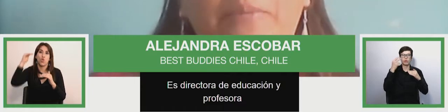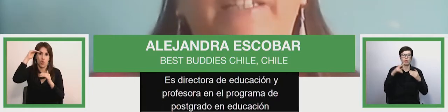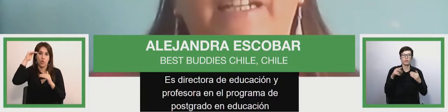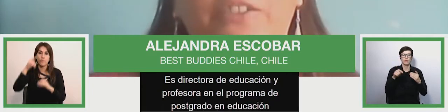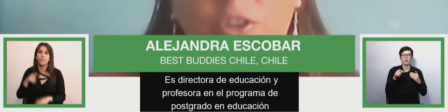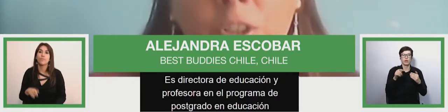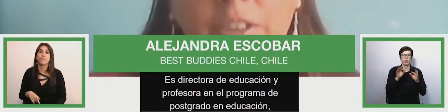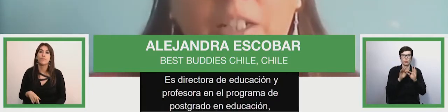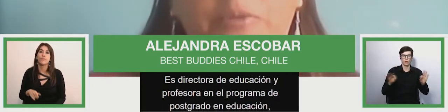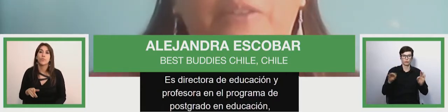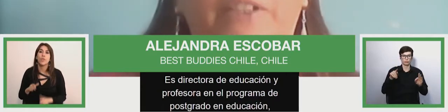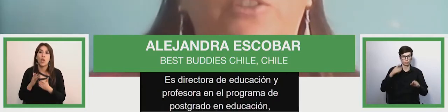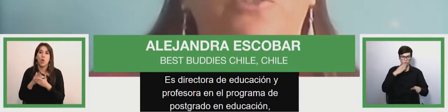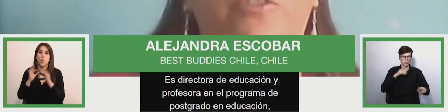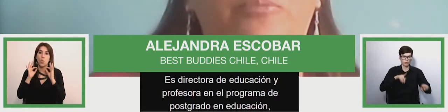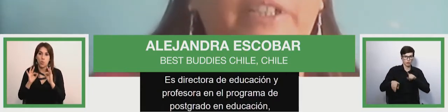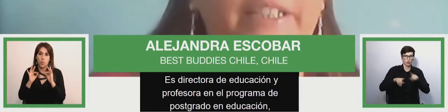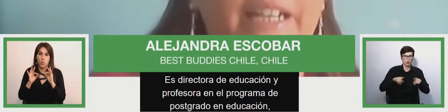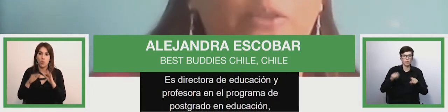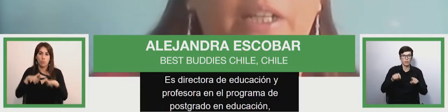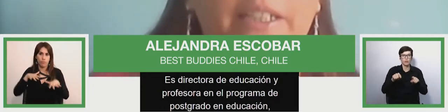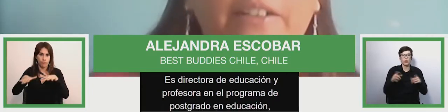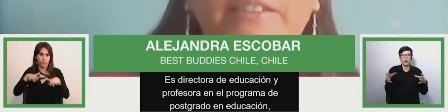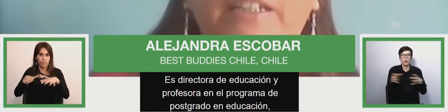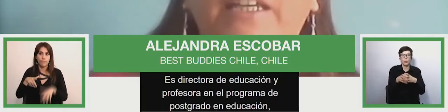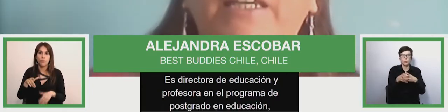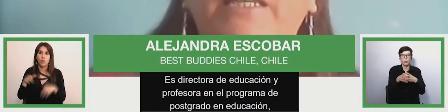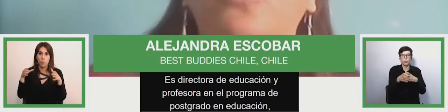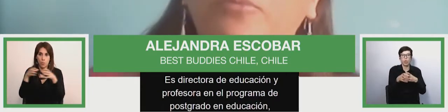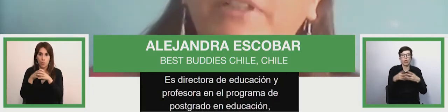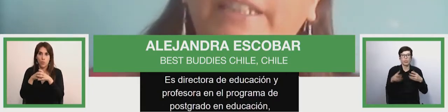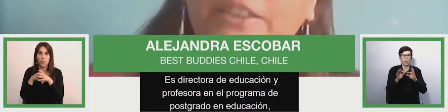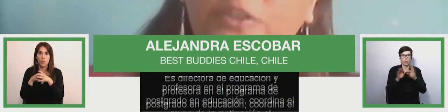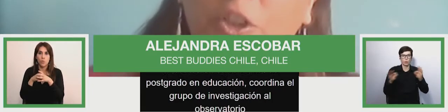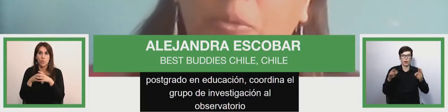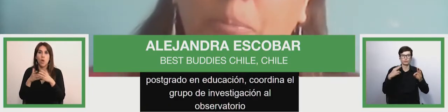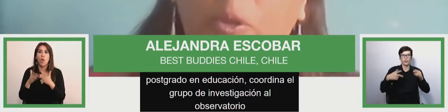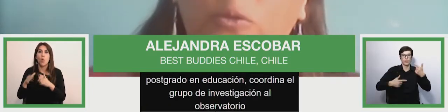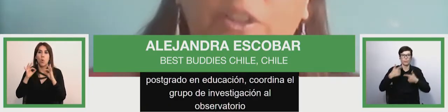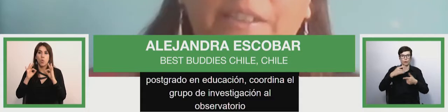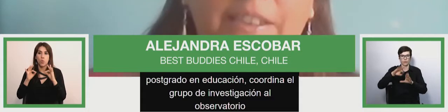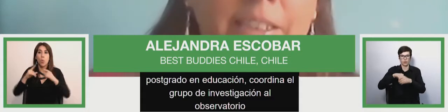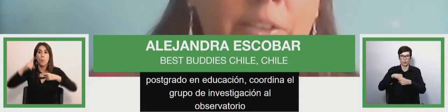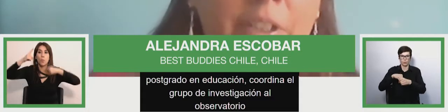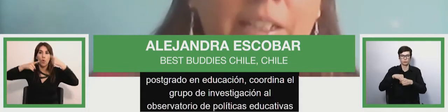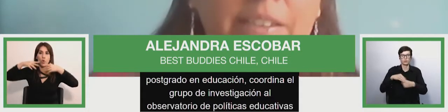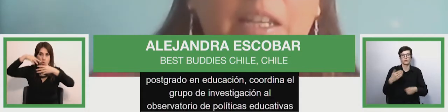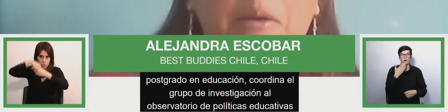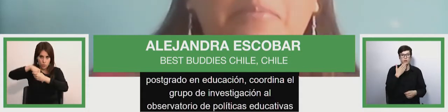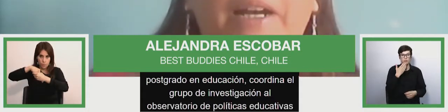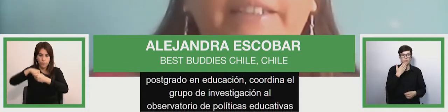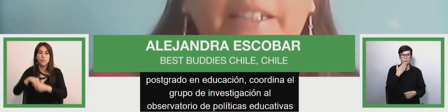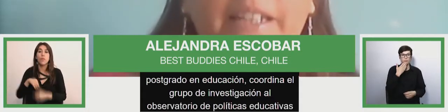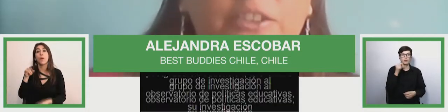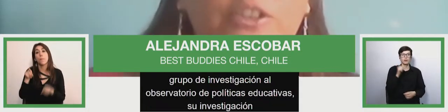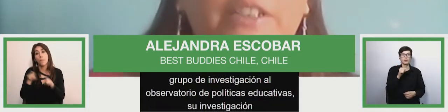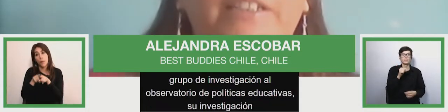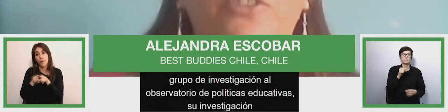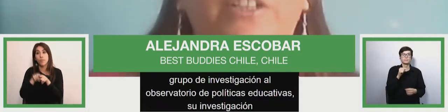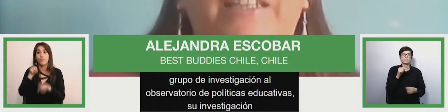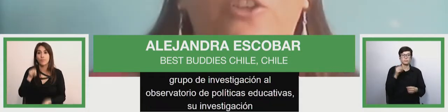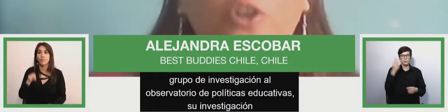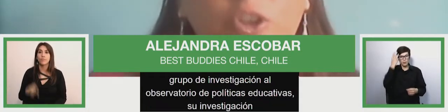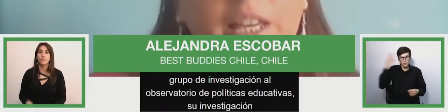grupo de investigación del Observatorio sobre Políticas Educativas. Su investigación, producciones científicas, maestrías y